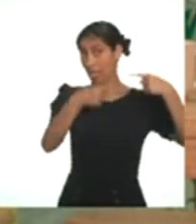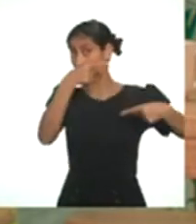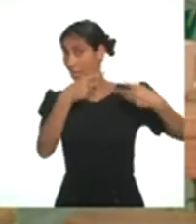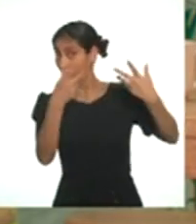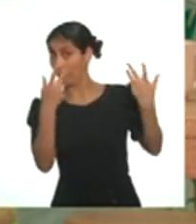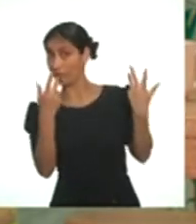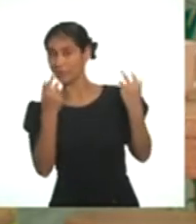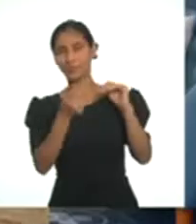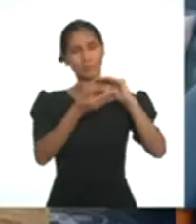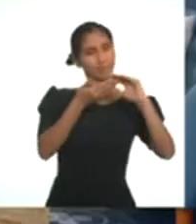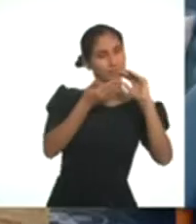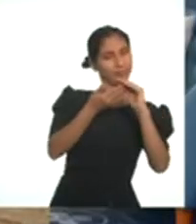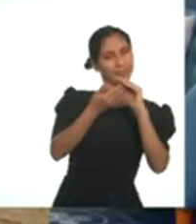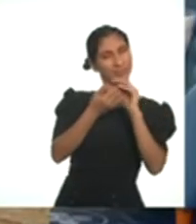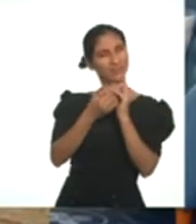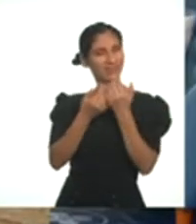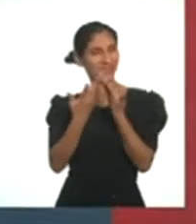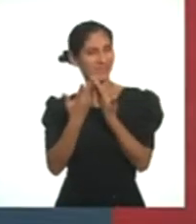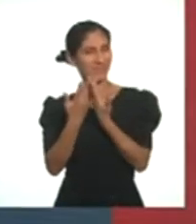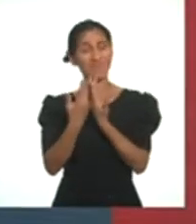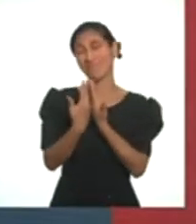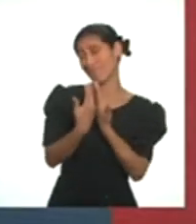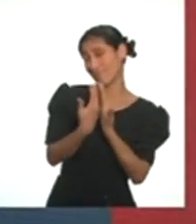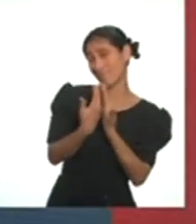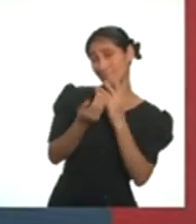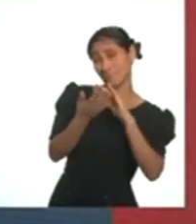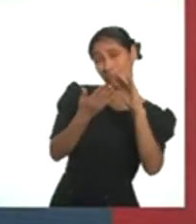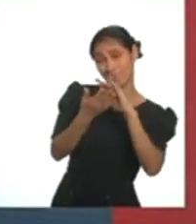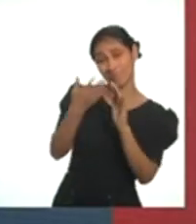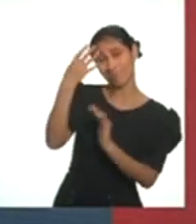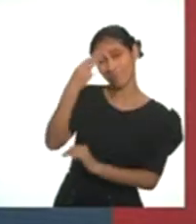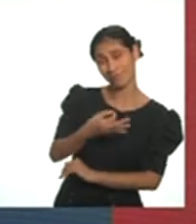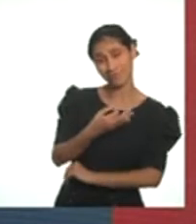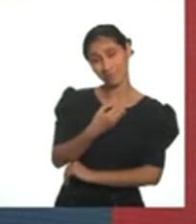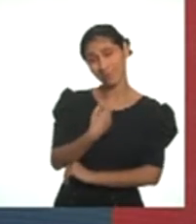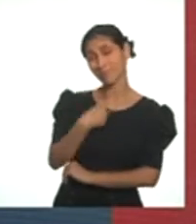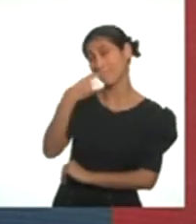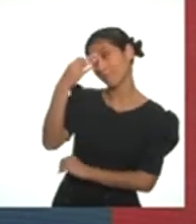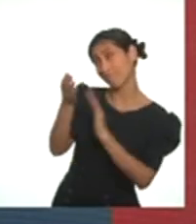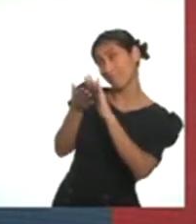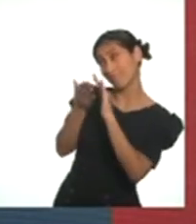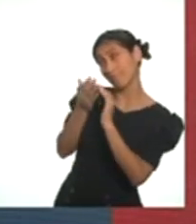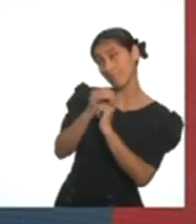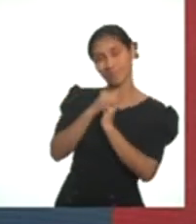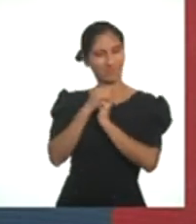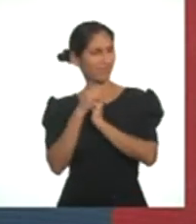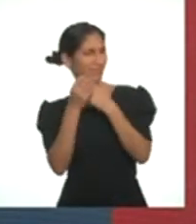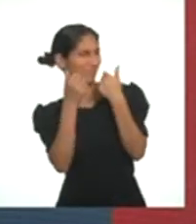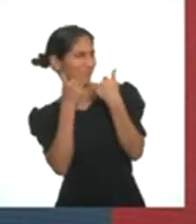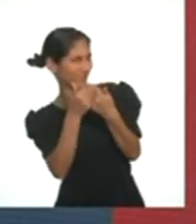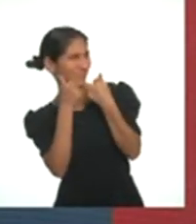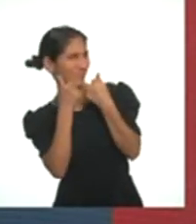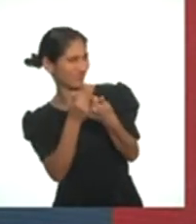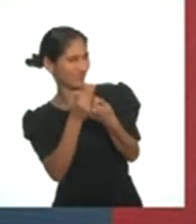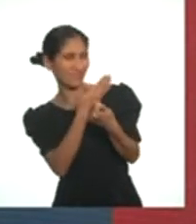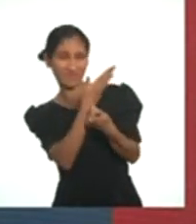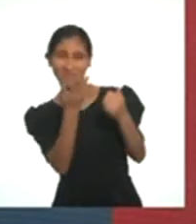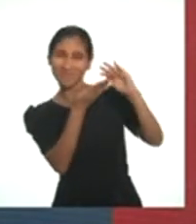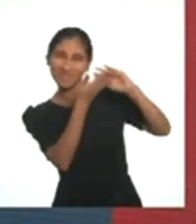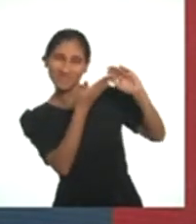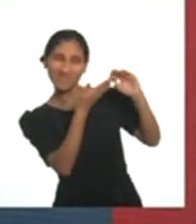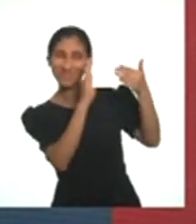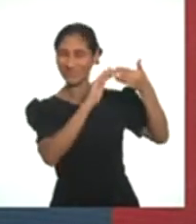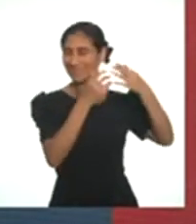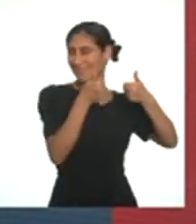exabrupto. Disculpa, Brigitte. Sí, disculpen, de verdad. Disculpa, Mario. ¡Qué bueno! Se